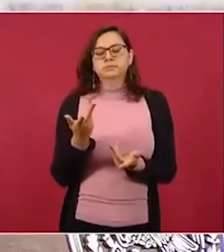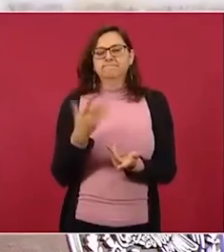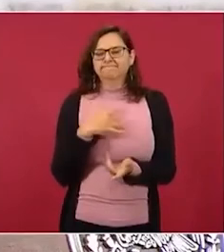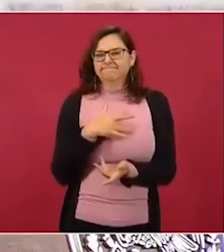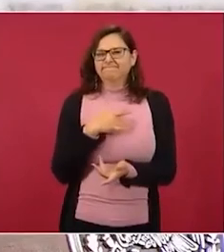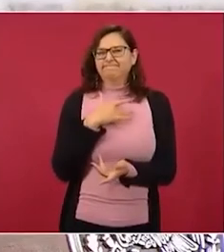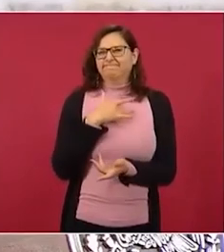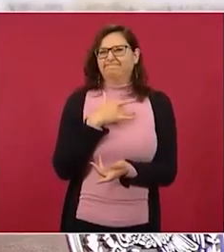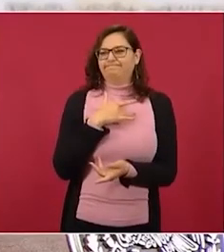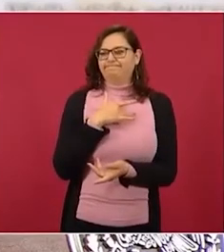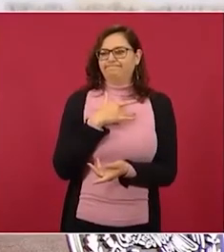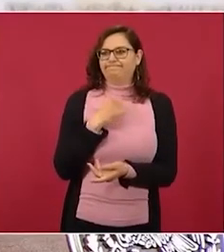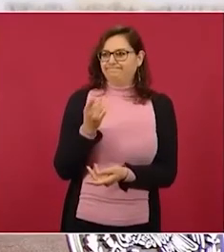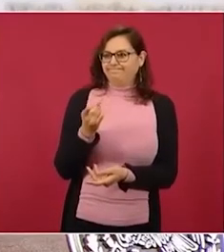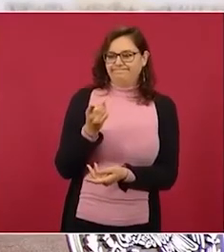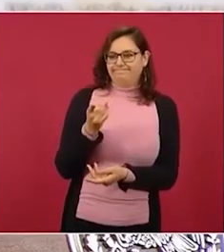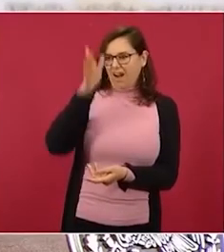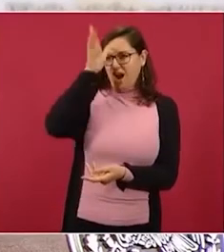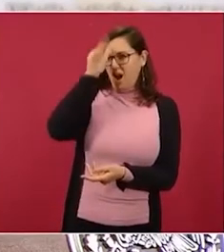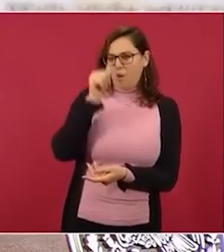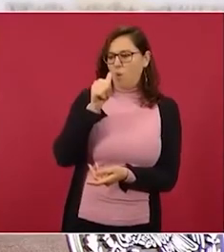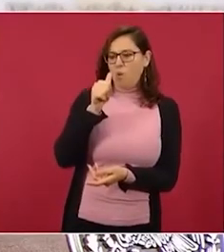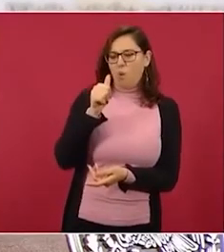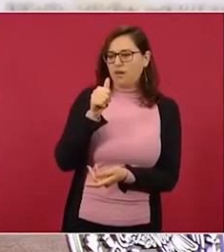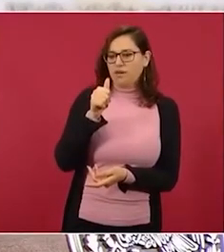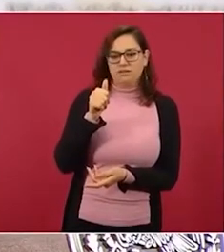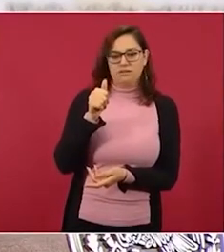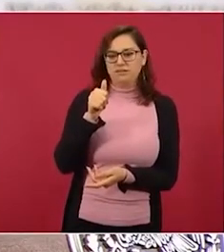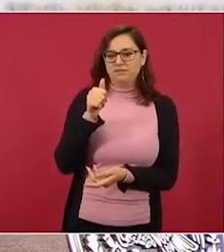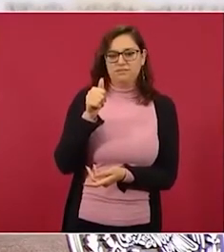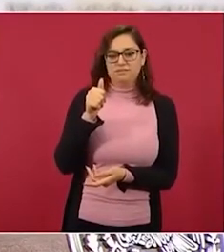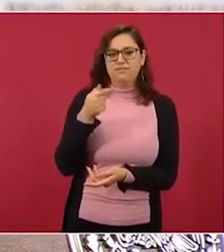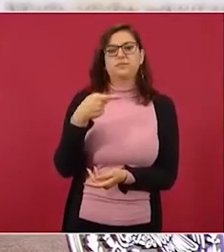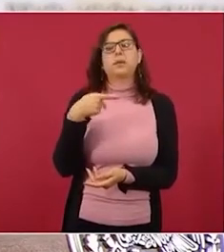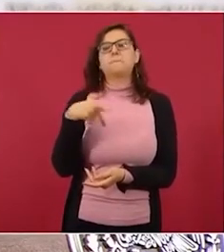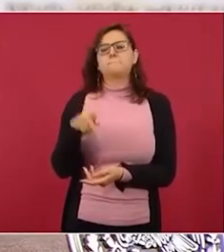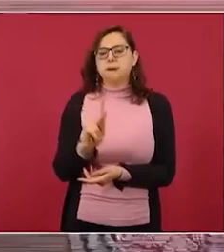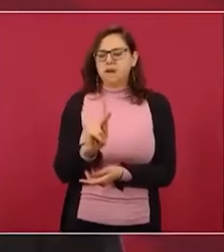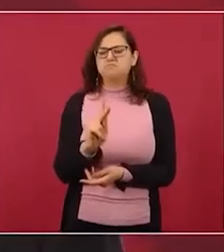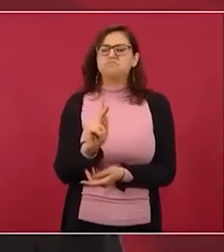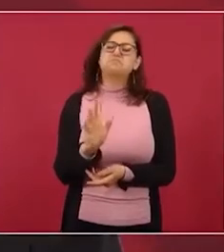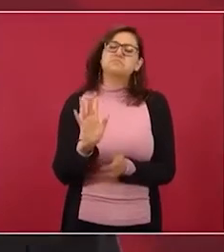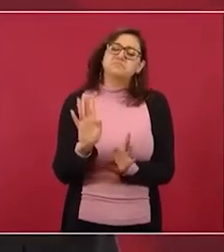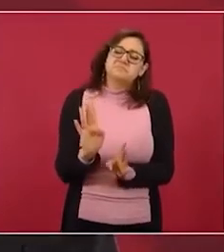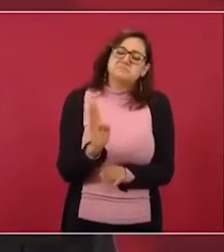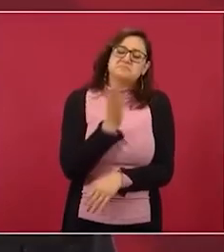hay que verle también la parte positiva